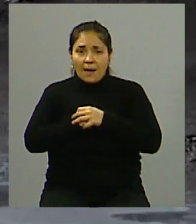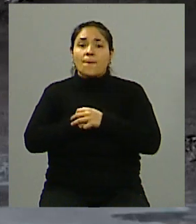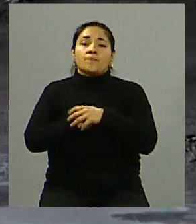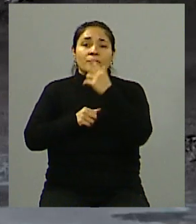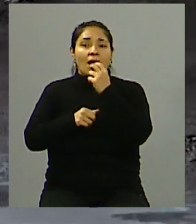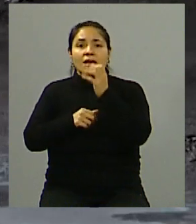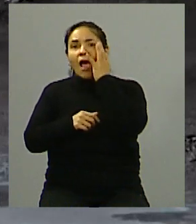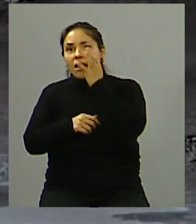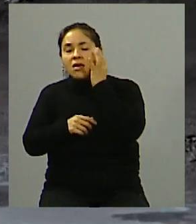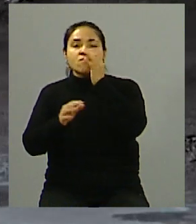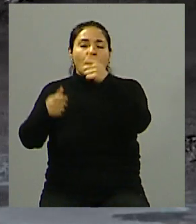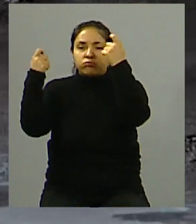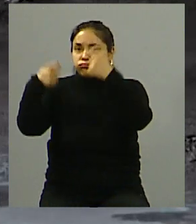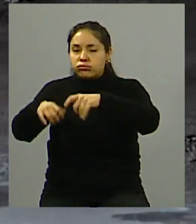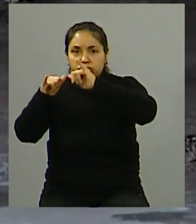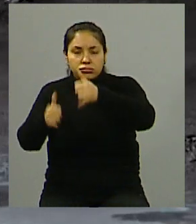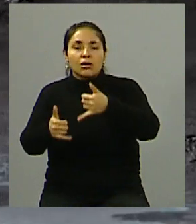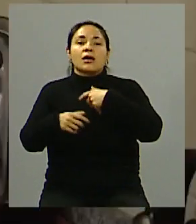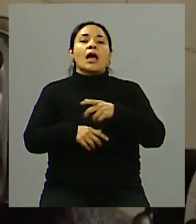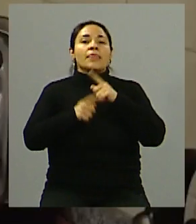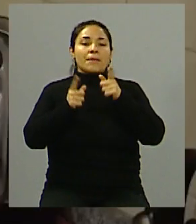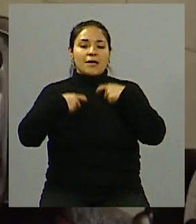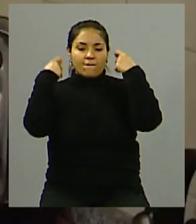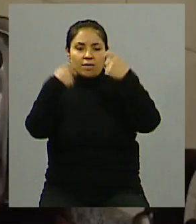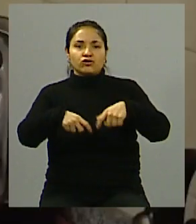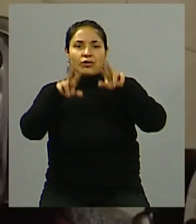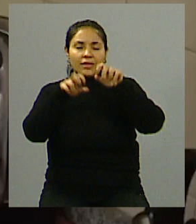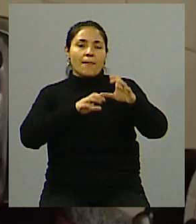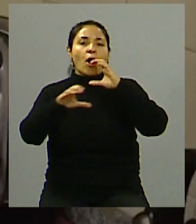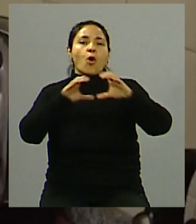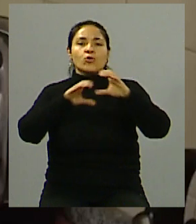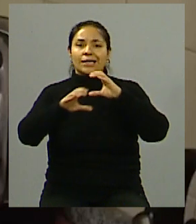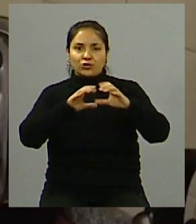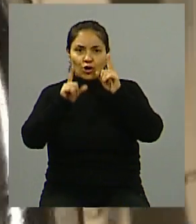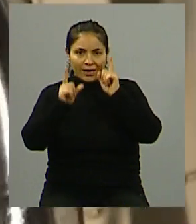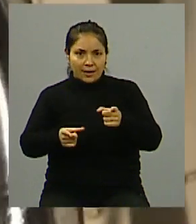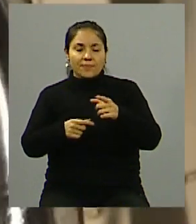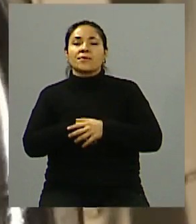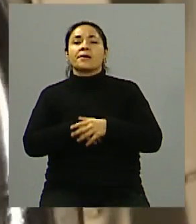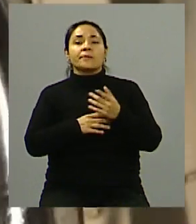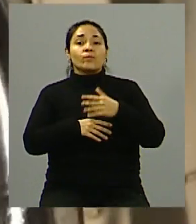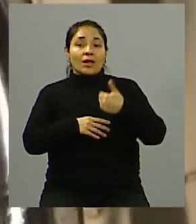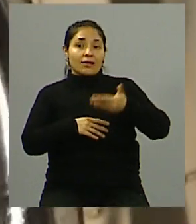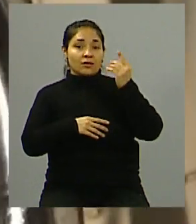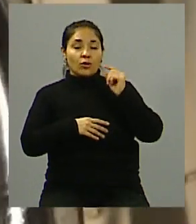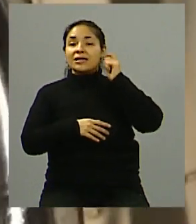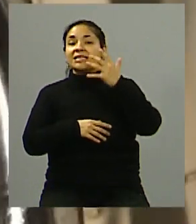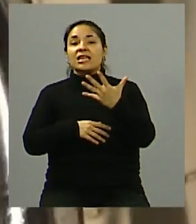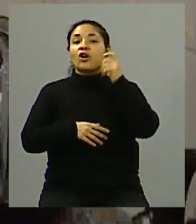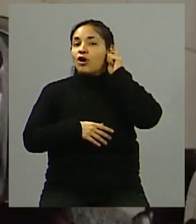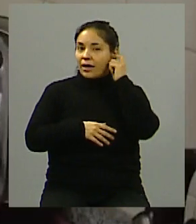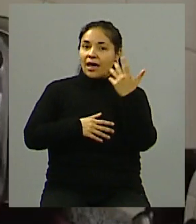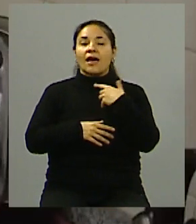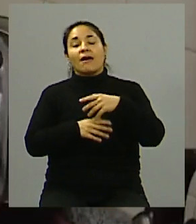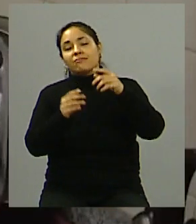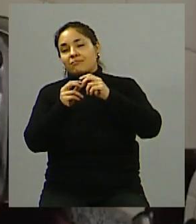energía limpia. Ha hecho una inversión muy importante en todo lo que es telecomunicaciones. Ahora se acaba de anunciar el 5G, la banda ancha, los